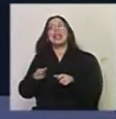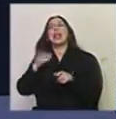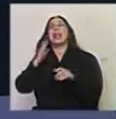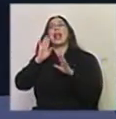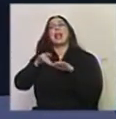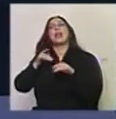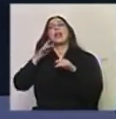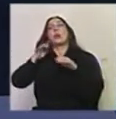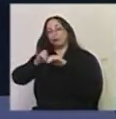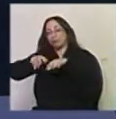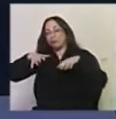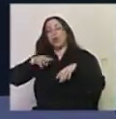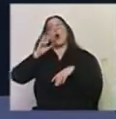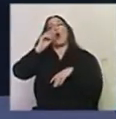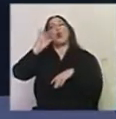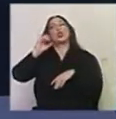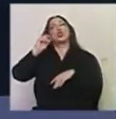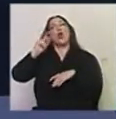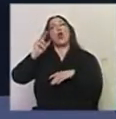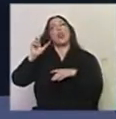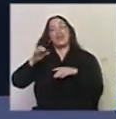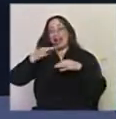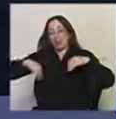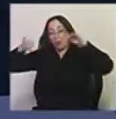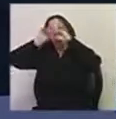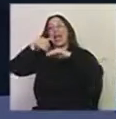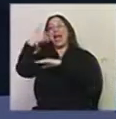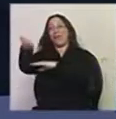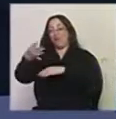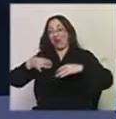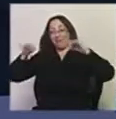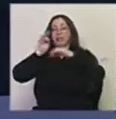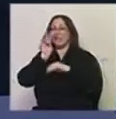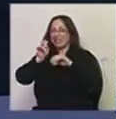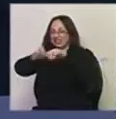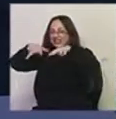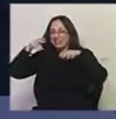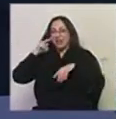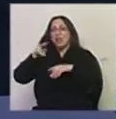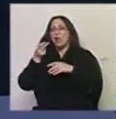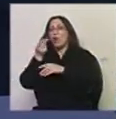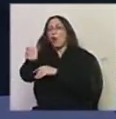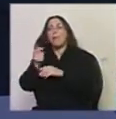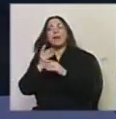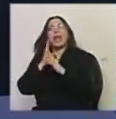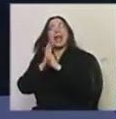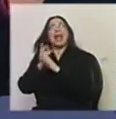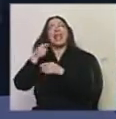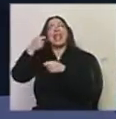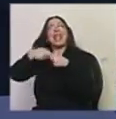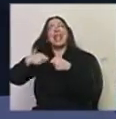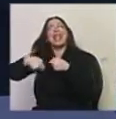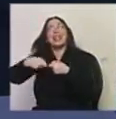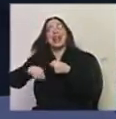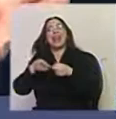Lausodre donde también las escuelas bailaron afuera y que el coro de niños estuvo. Ves esa cantidad de gente que hoy va y compra una entrada para la orquesta o